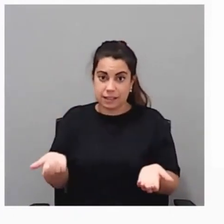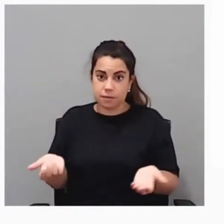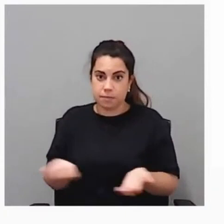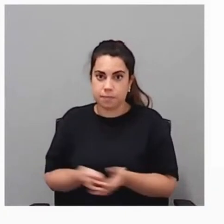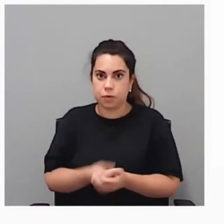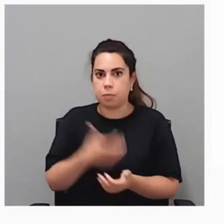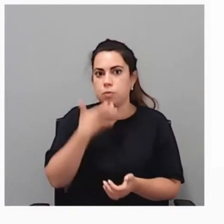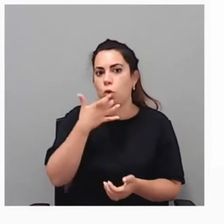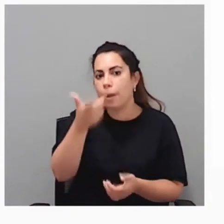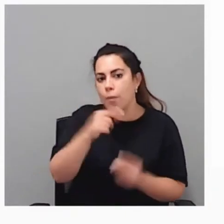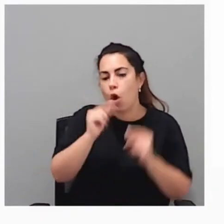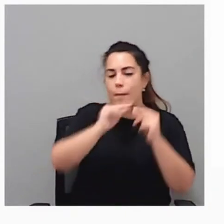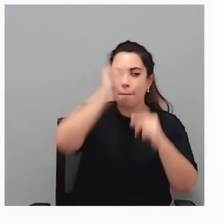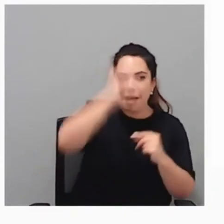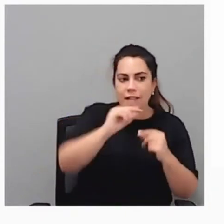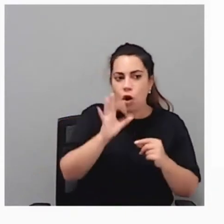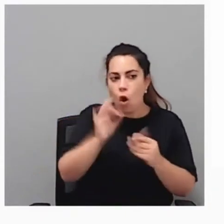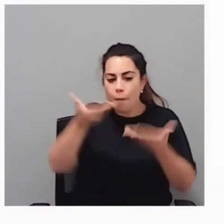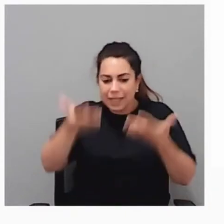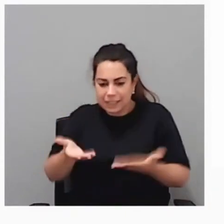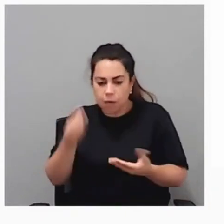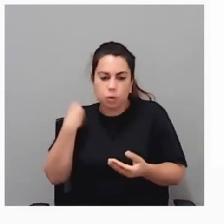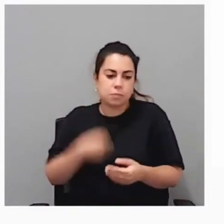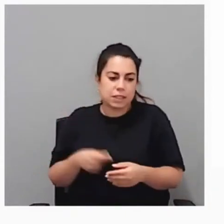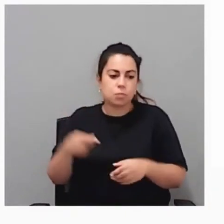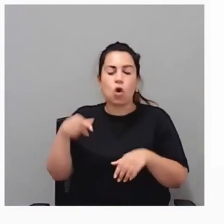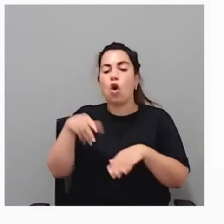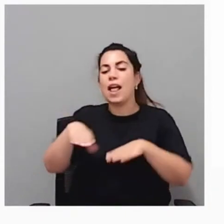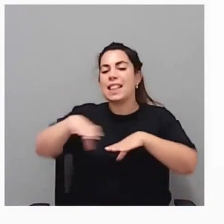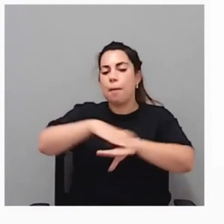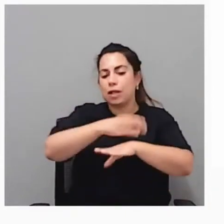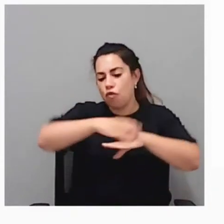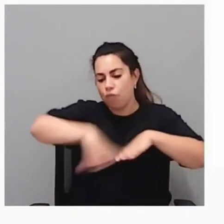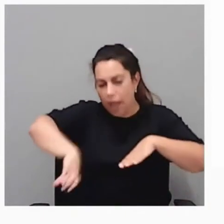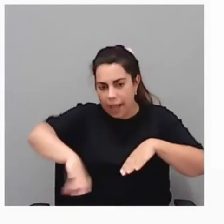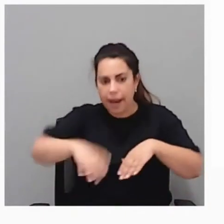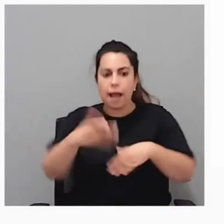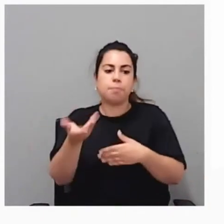pues lo mismo, te vas a descartar, espera, te van a medir, te van a pesar